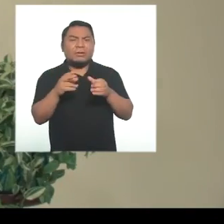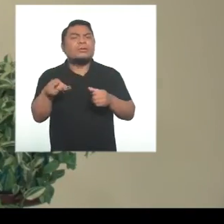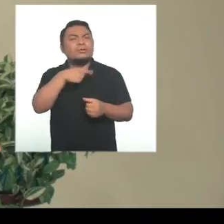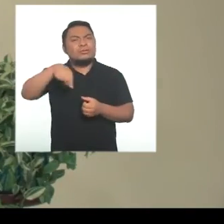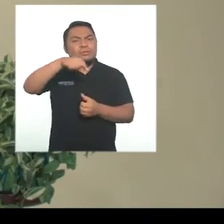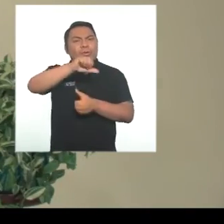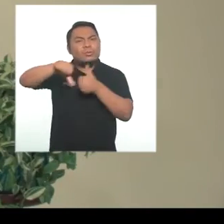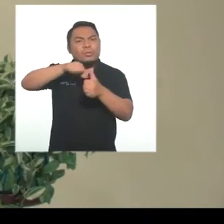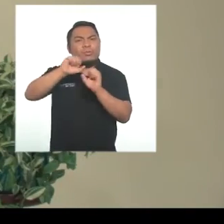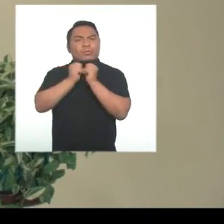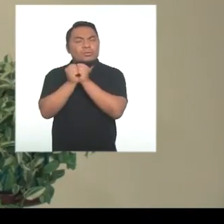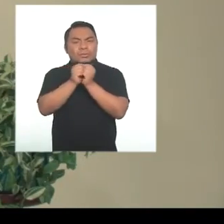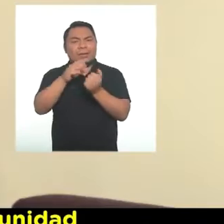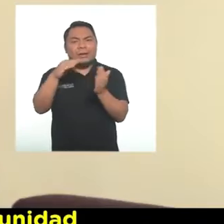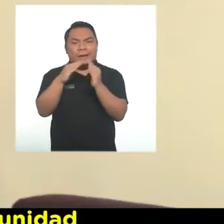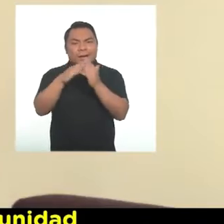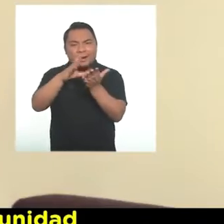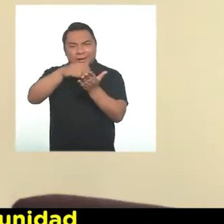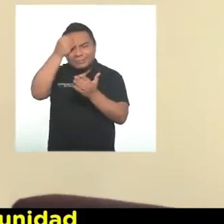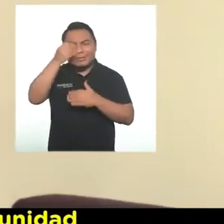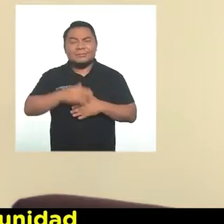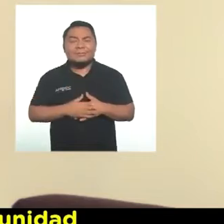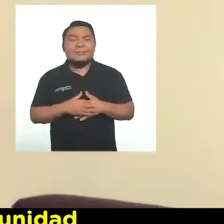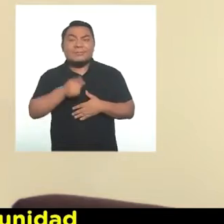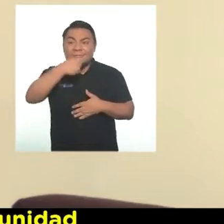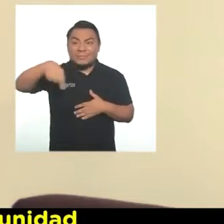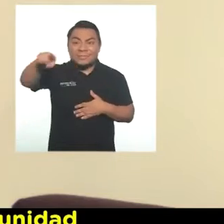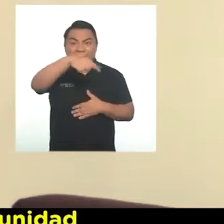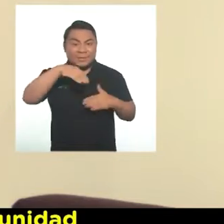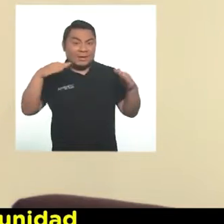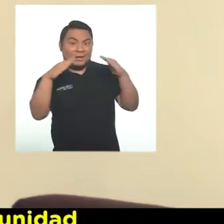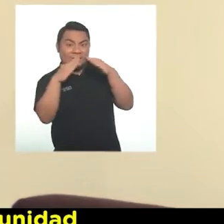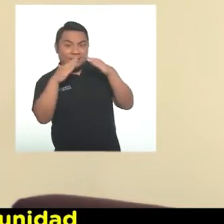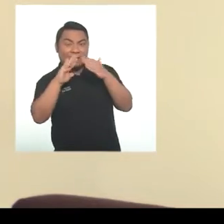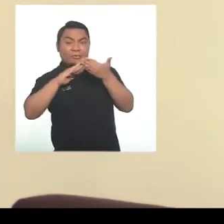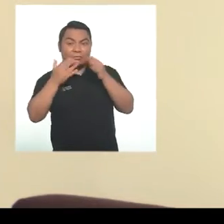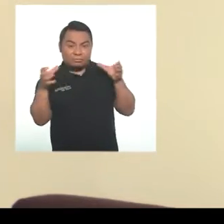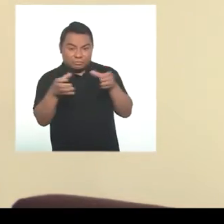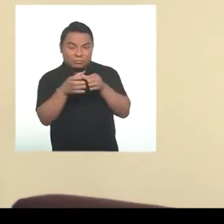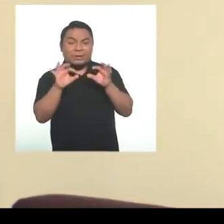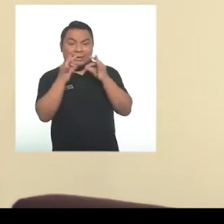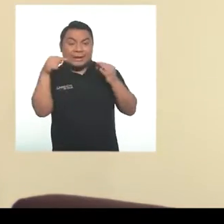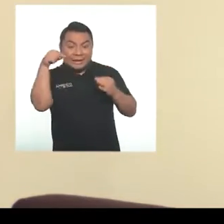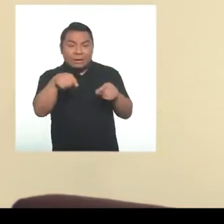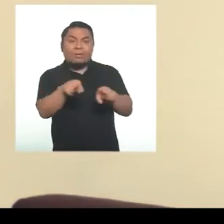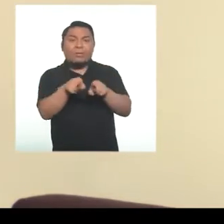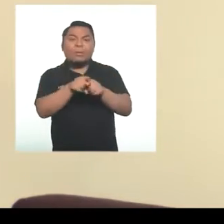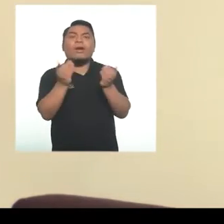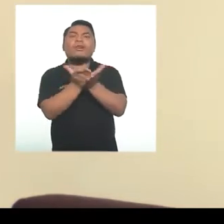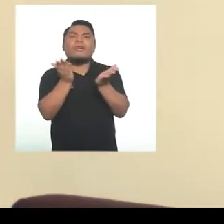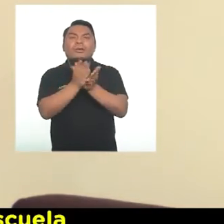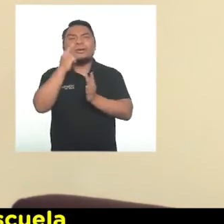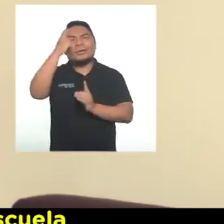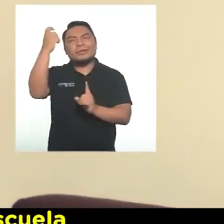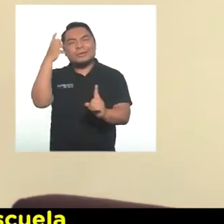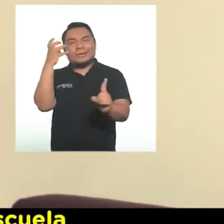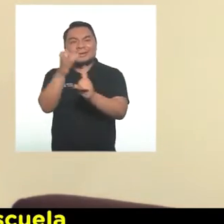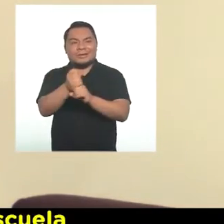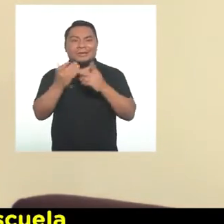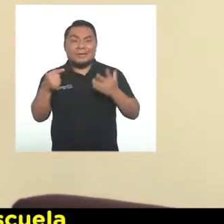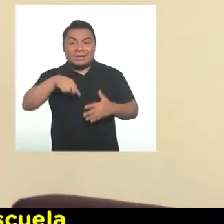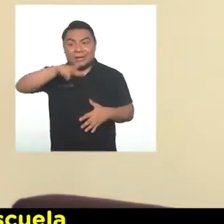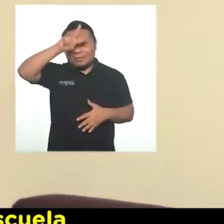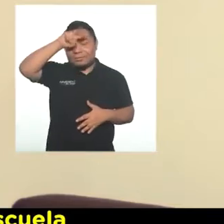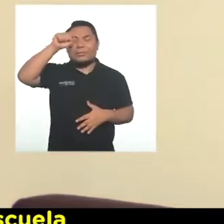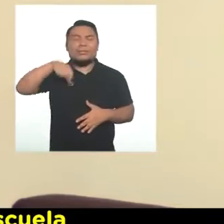comunes que hacemos juntos en casa. Hagamos que nuestro hogar y nuestra comunidad sea la escuela que tanto soñamos. Después de